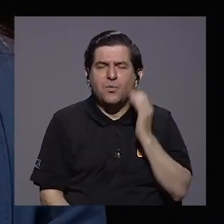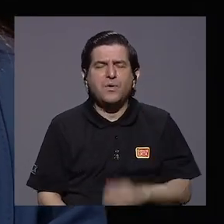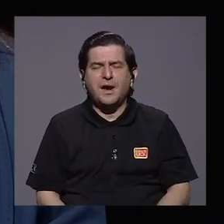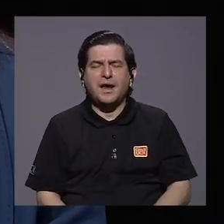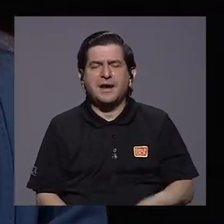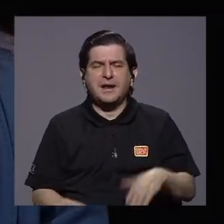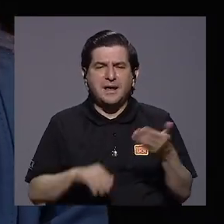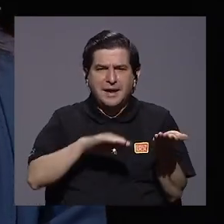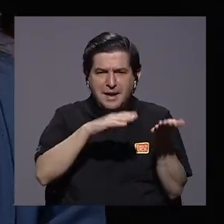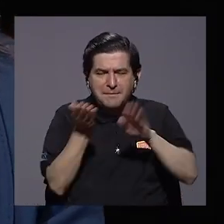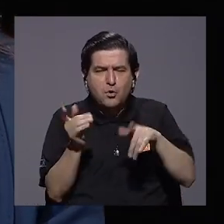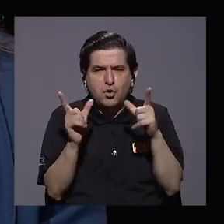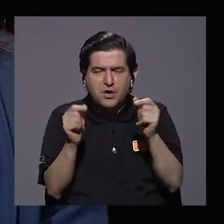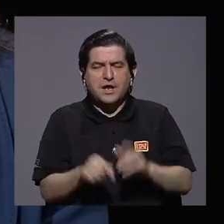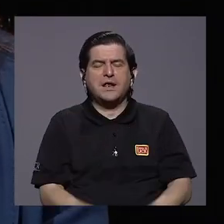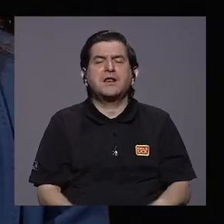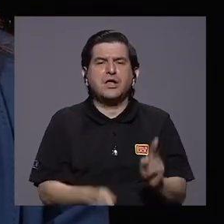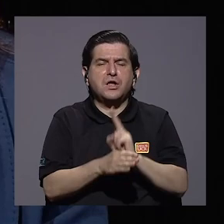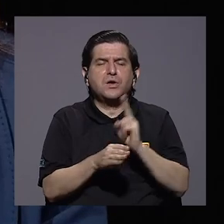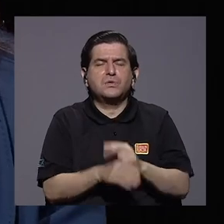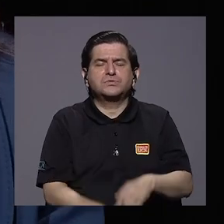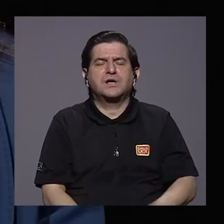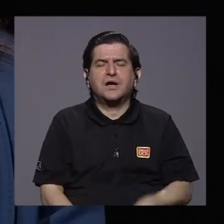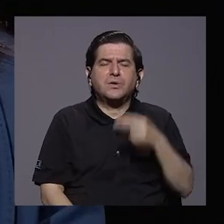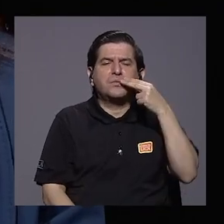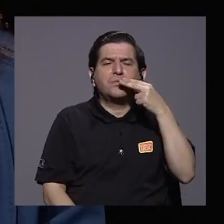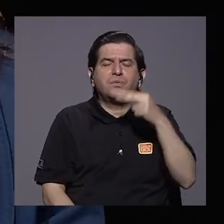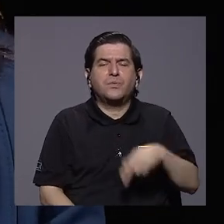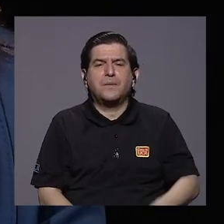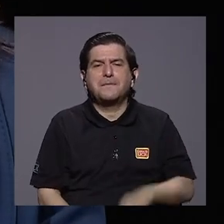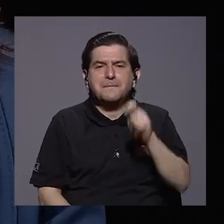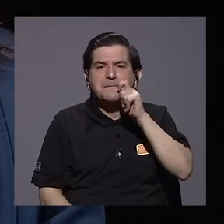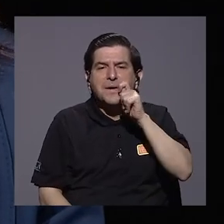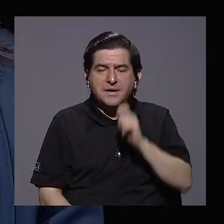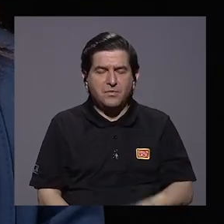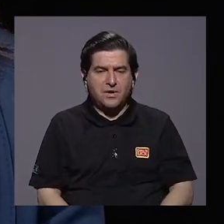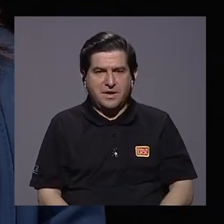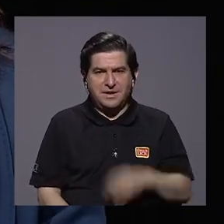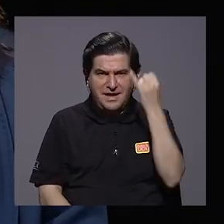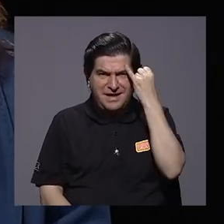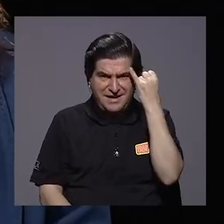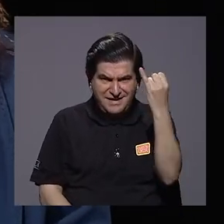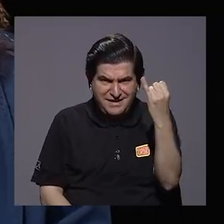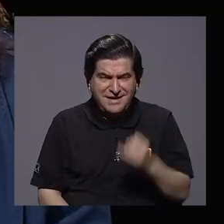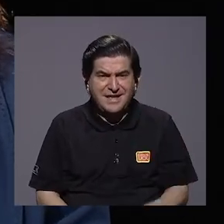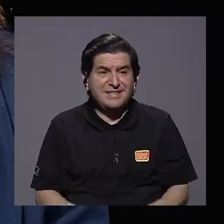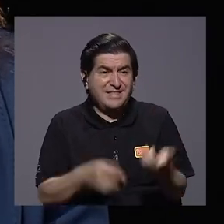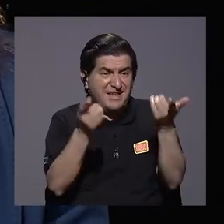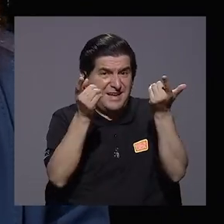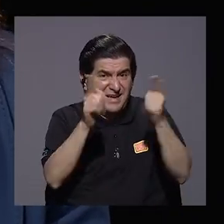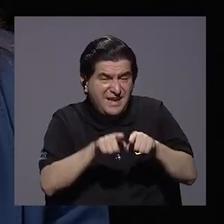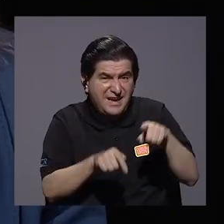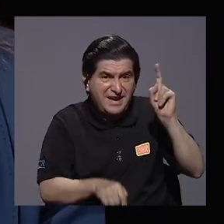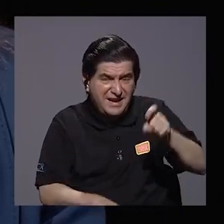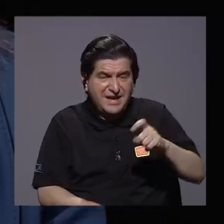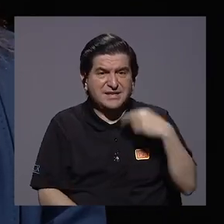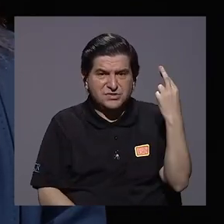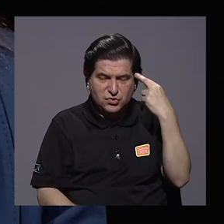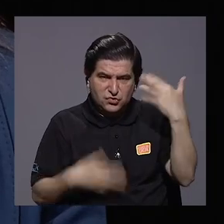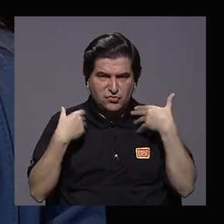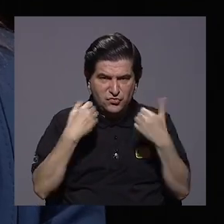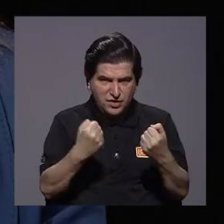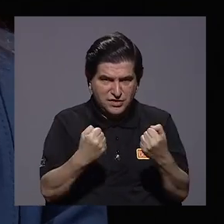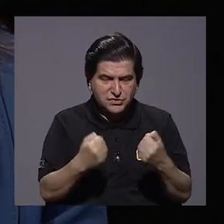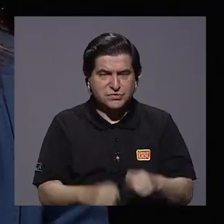estaba muriendo de cáncer. La gente cree que es autorizar fumar la planta en casos que se necesite por